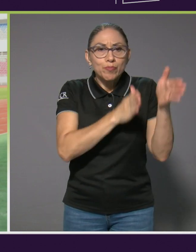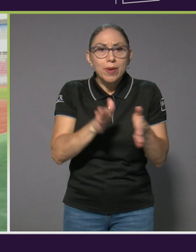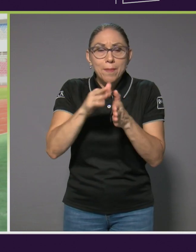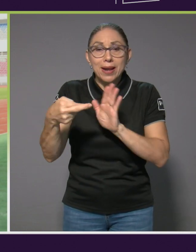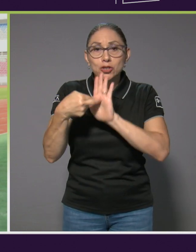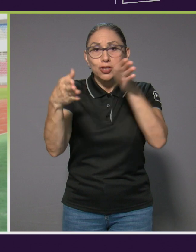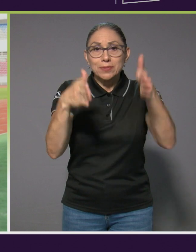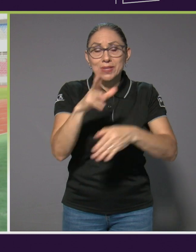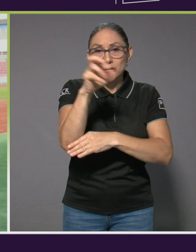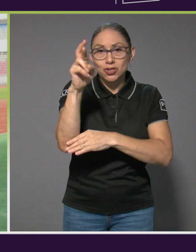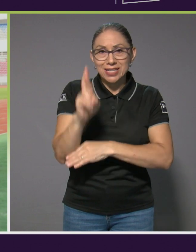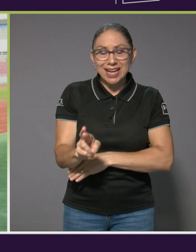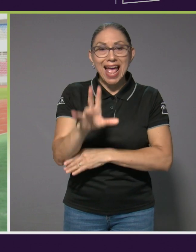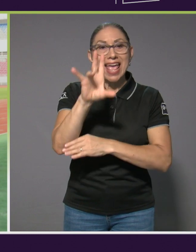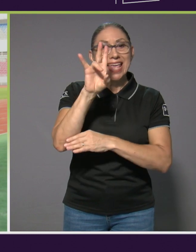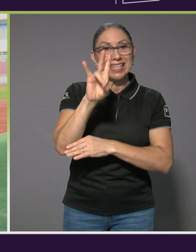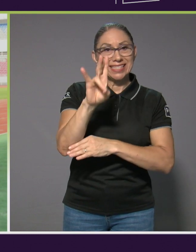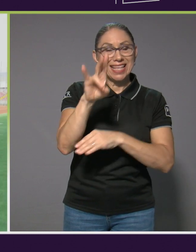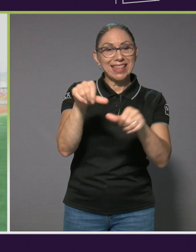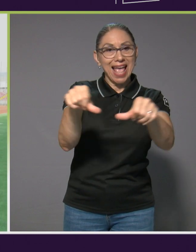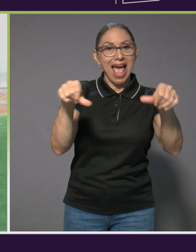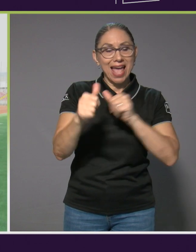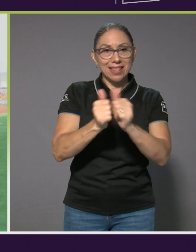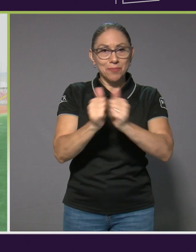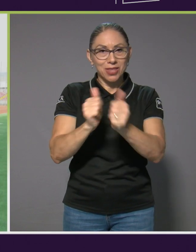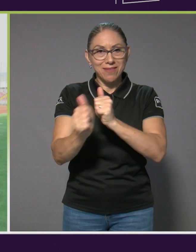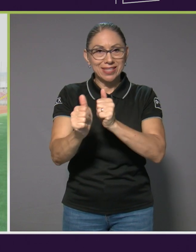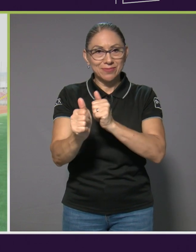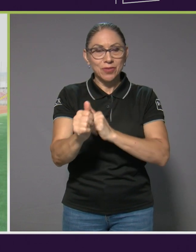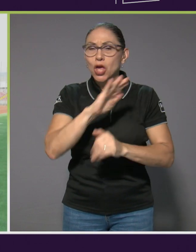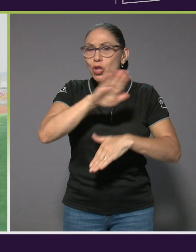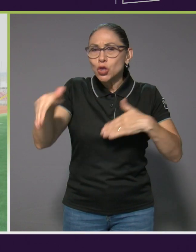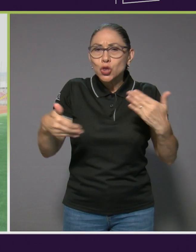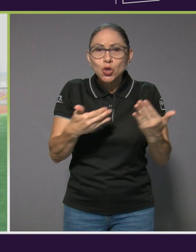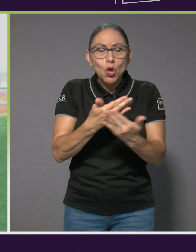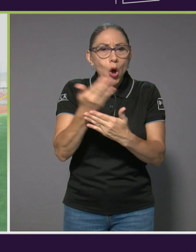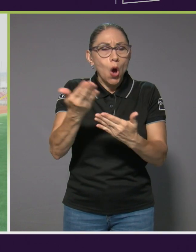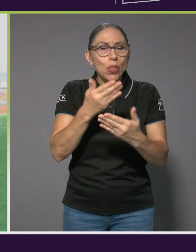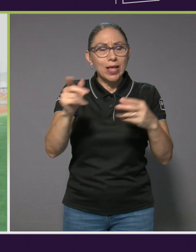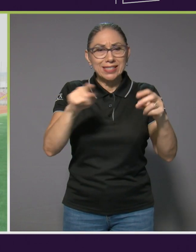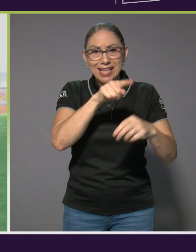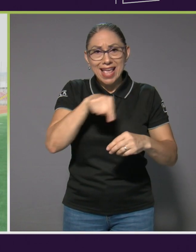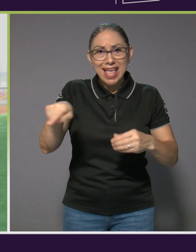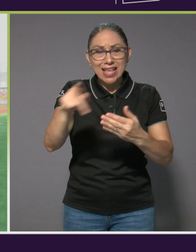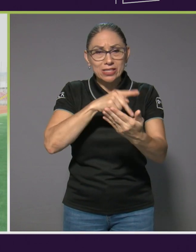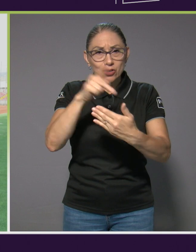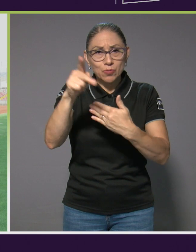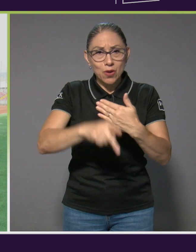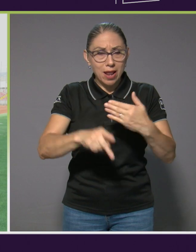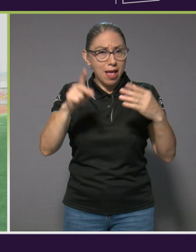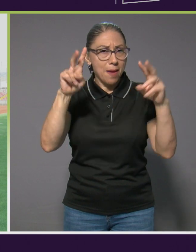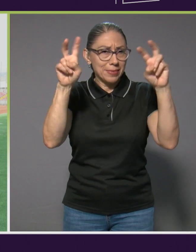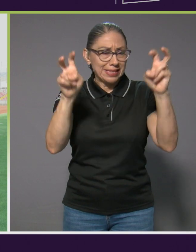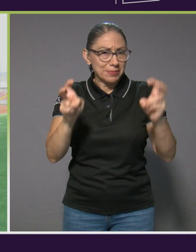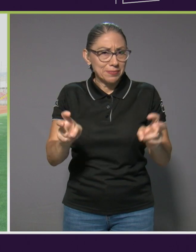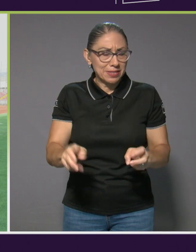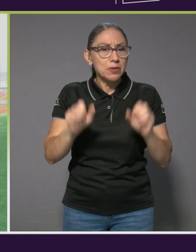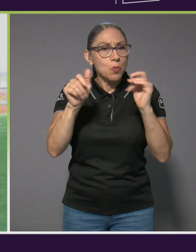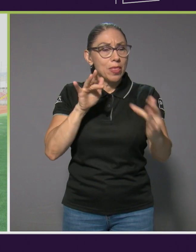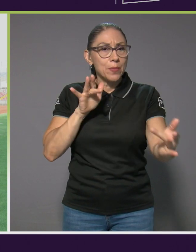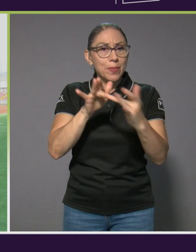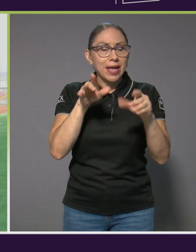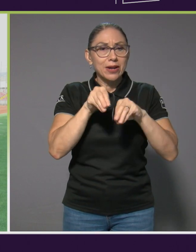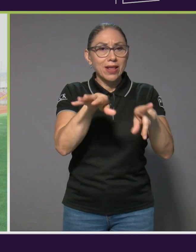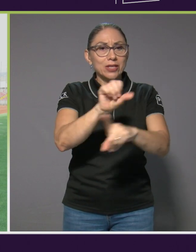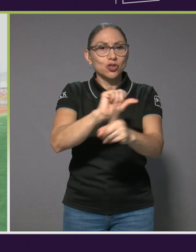costarricense en siete disciplinas deportivas. Encuentra todas las ediciones de la serie en nuestras redes sociales. En el siguiente